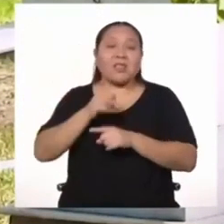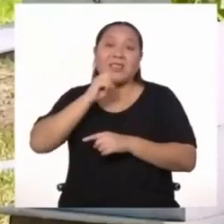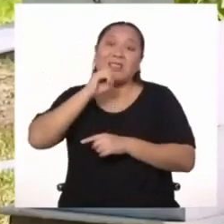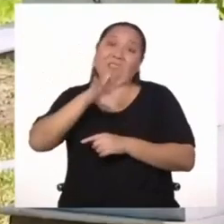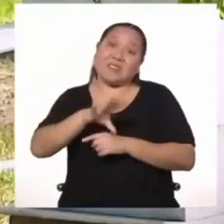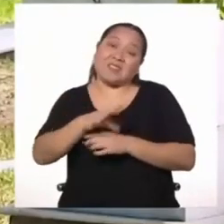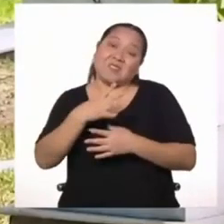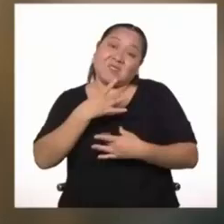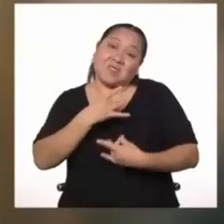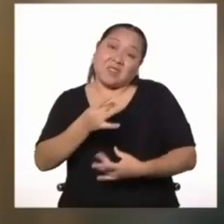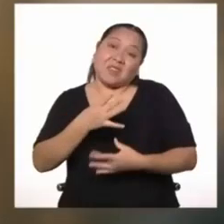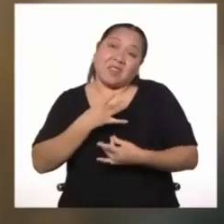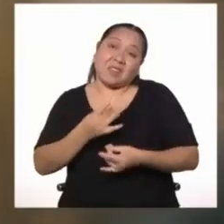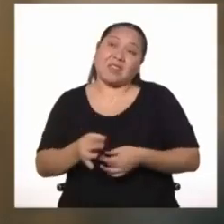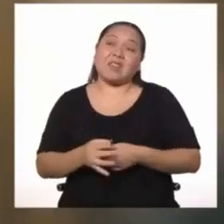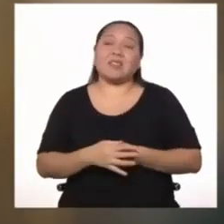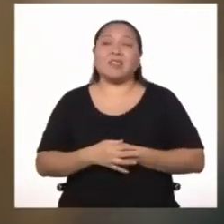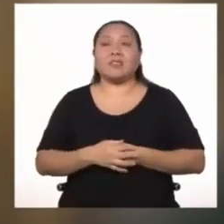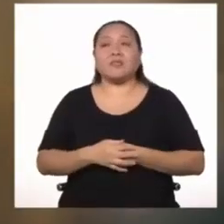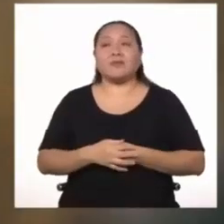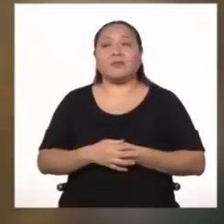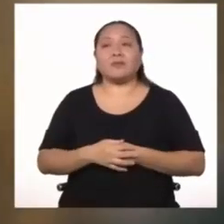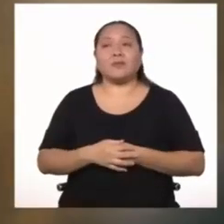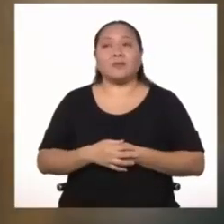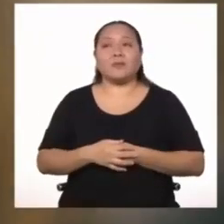interesantes.